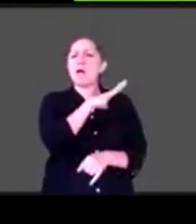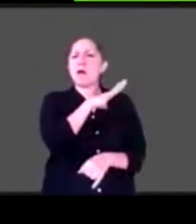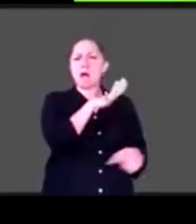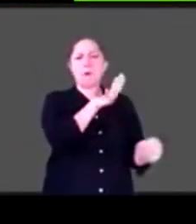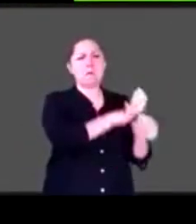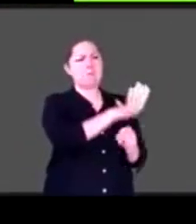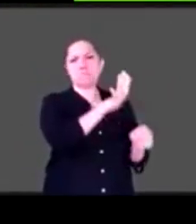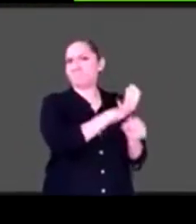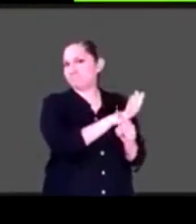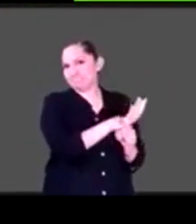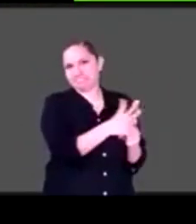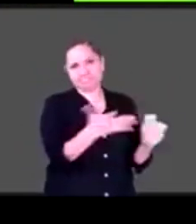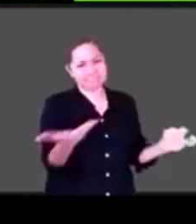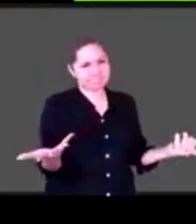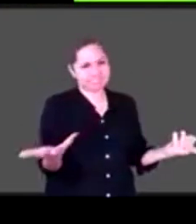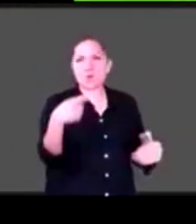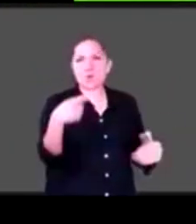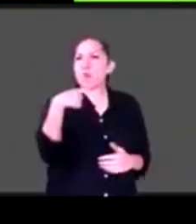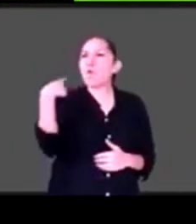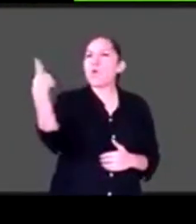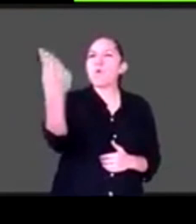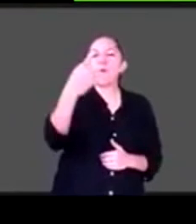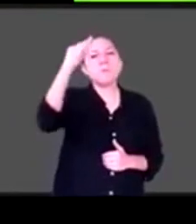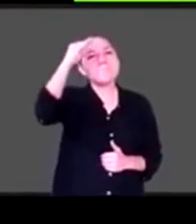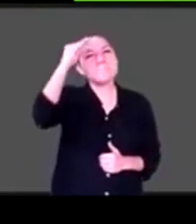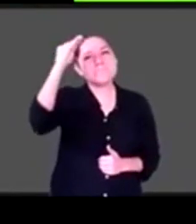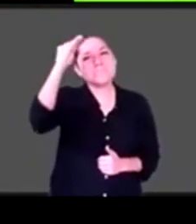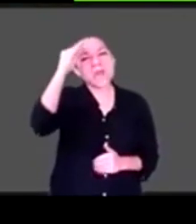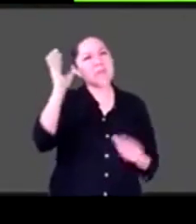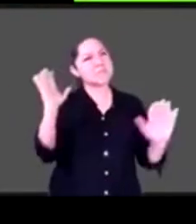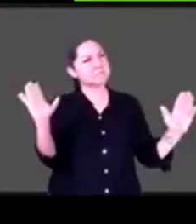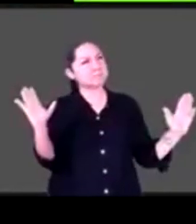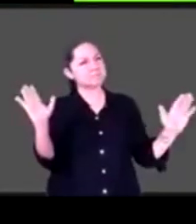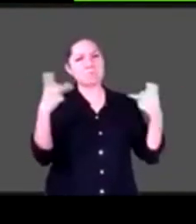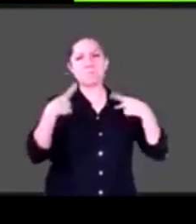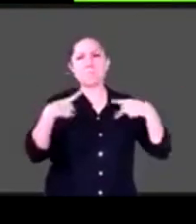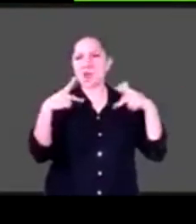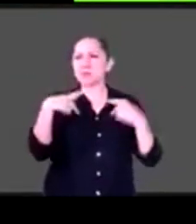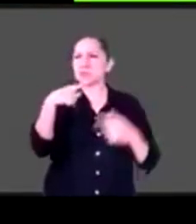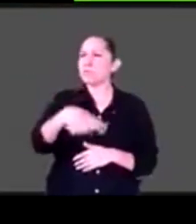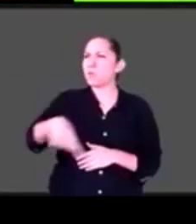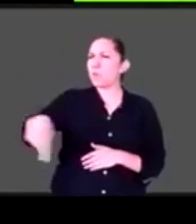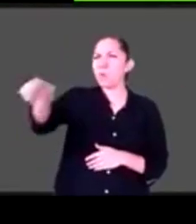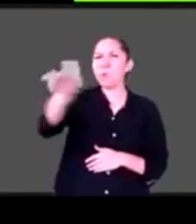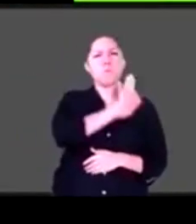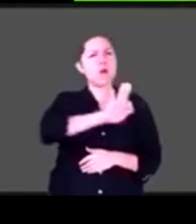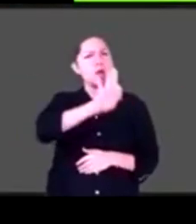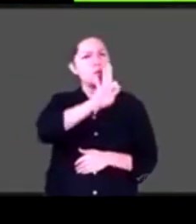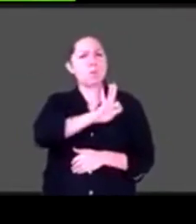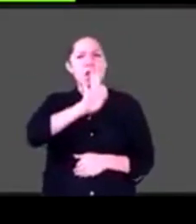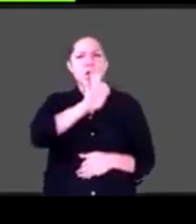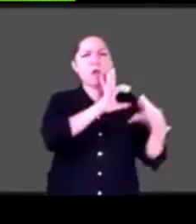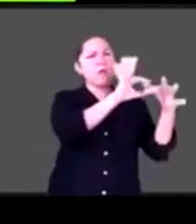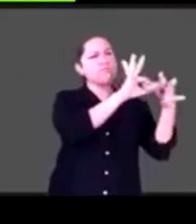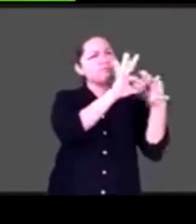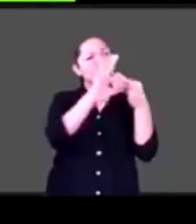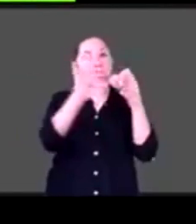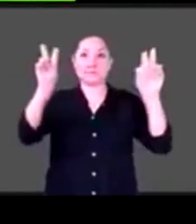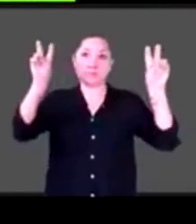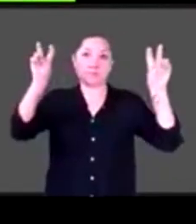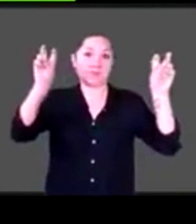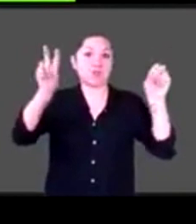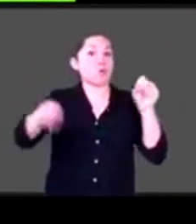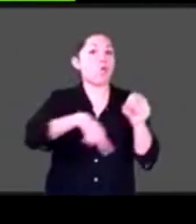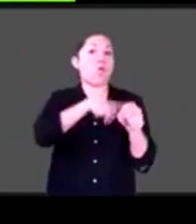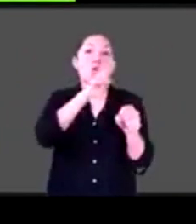piensa en una supuesta homogeneidad de la normalidad y estoy haciendo muchas comillas en pantalla juventud,